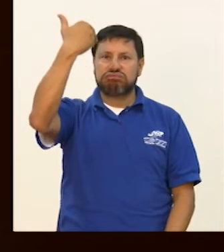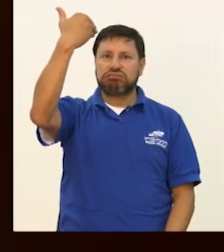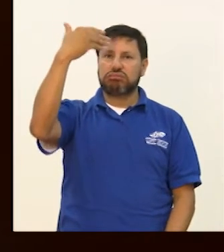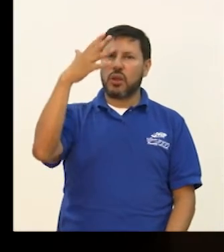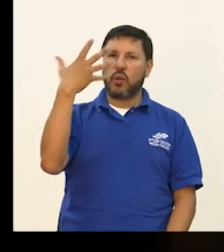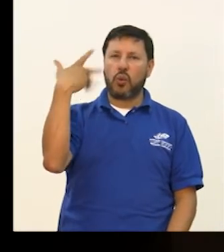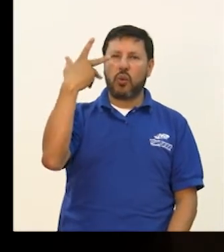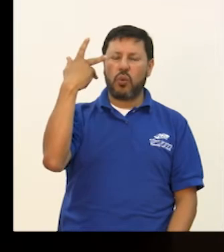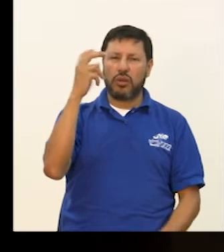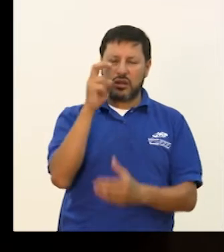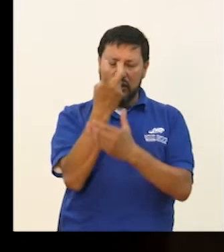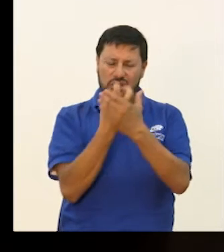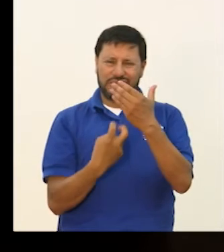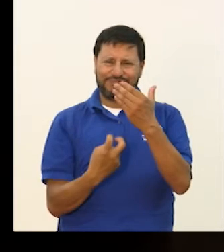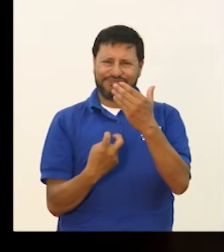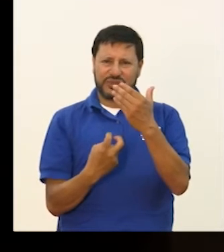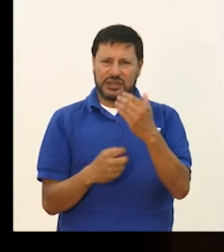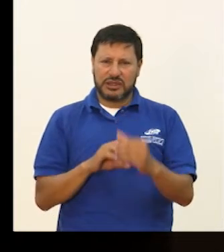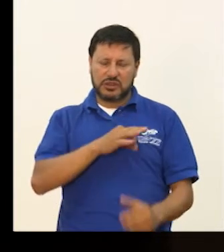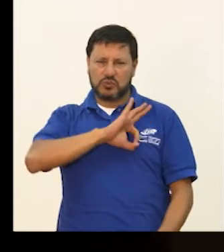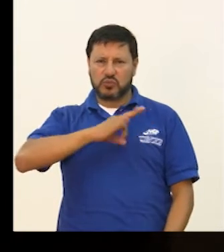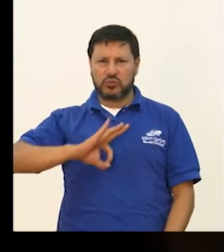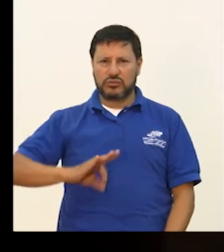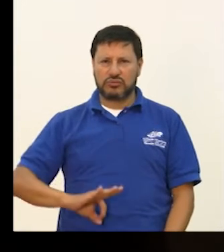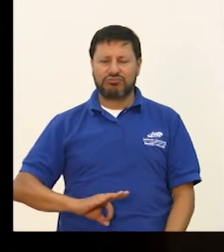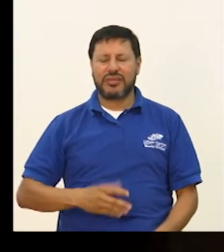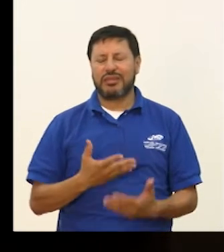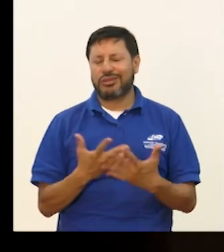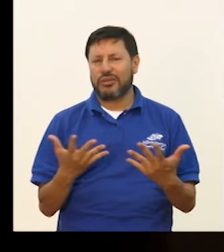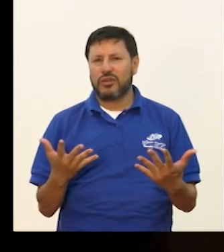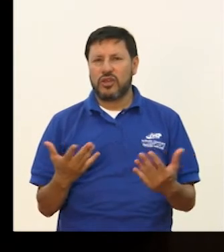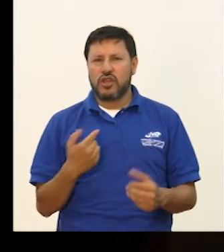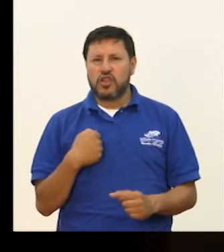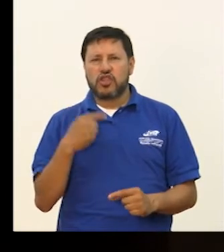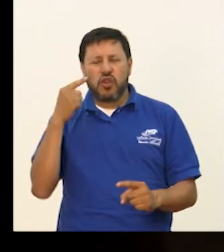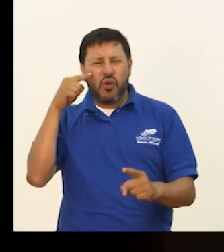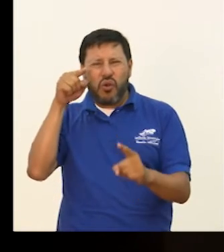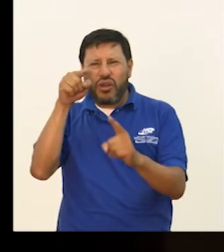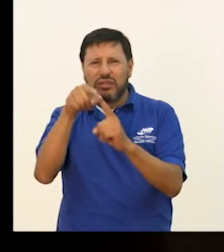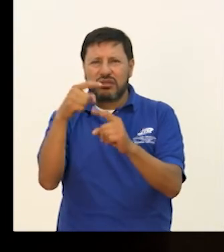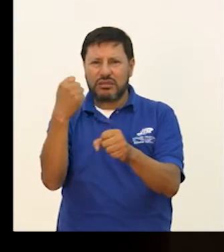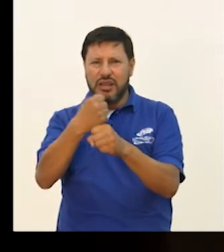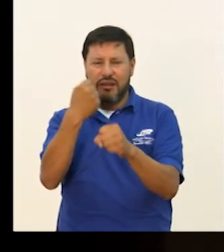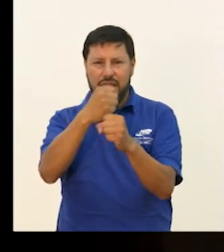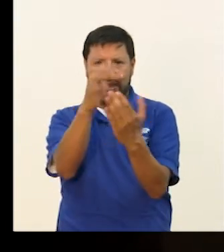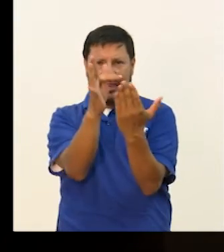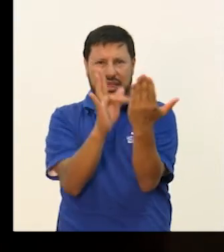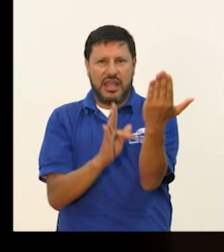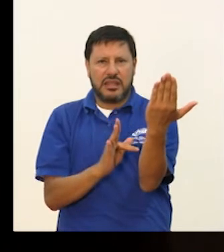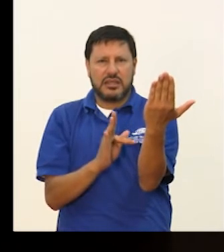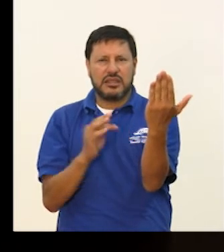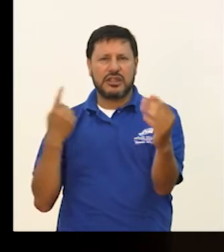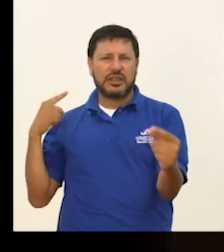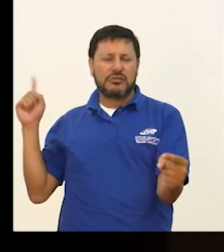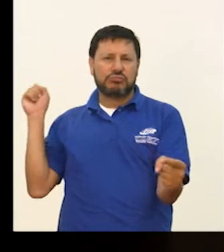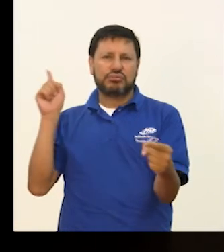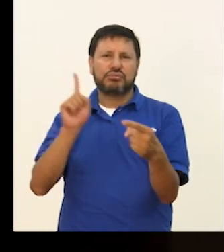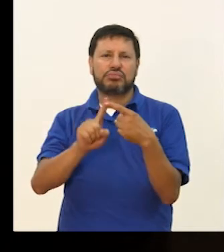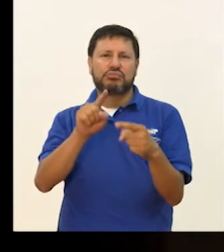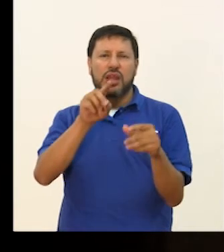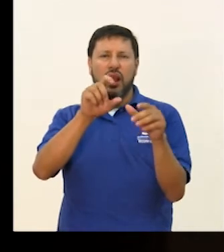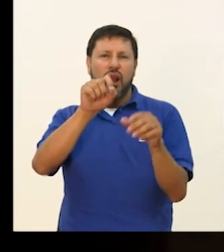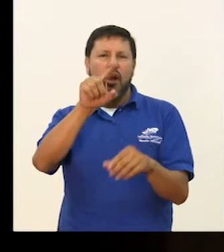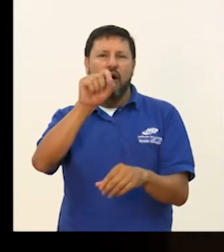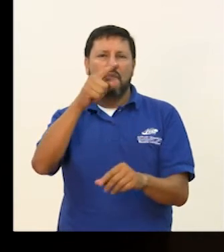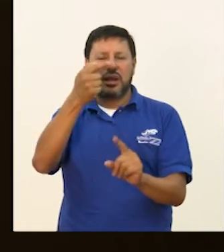traía. No es cuestión de llegar solo allá y encerrarse y mientras vas conociendo a gente en la Uya empezar a salir, sino simplemente